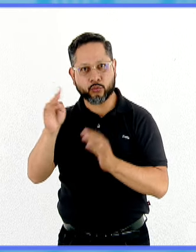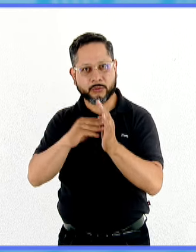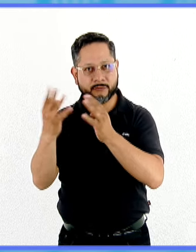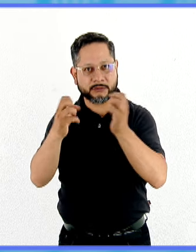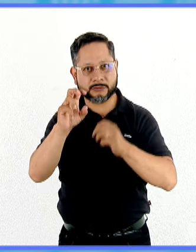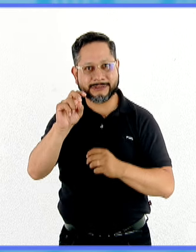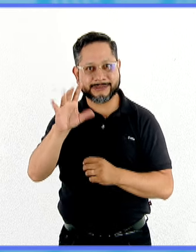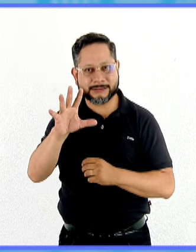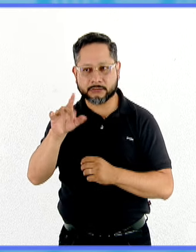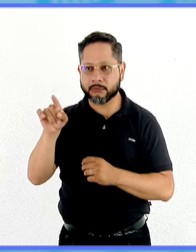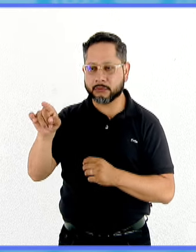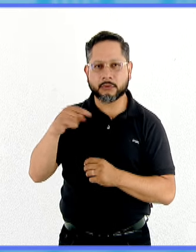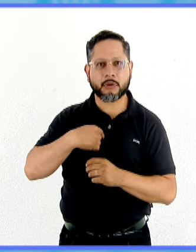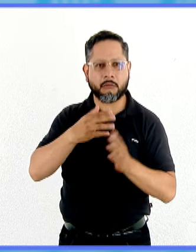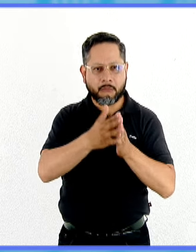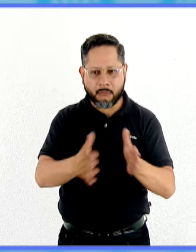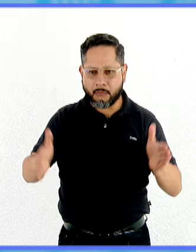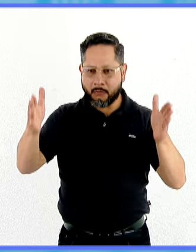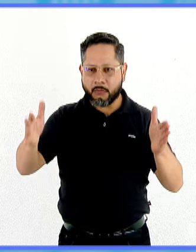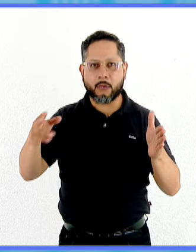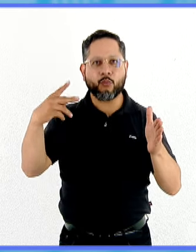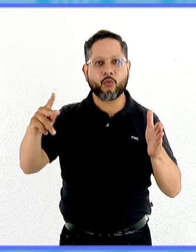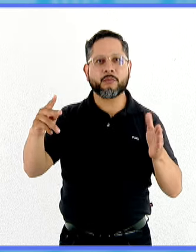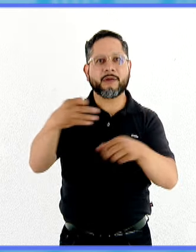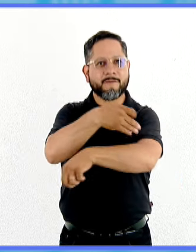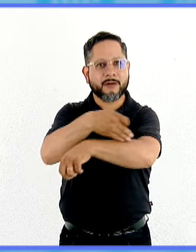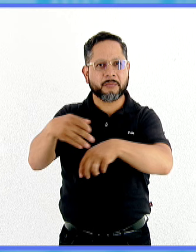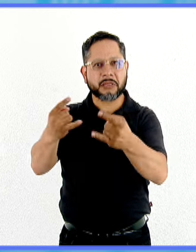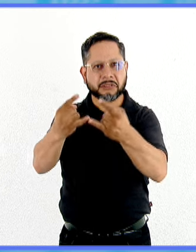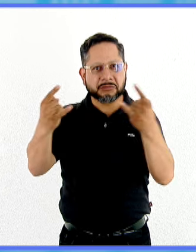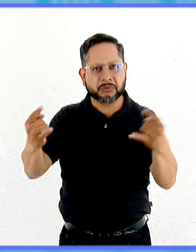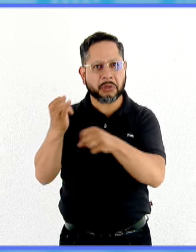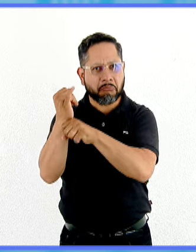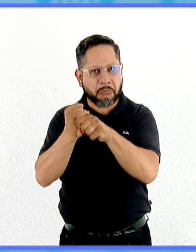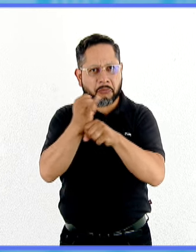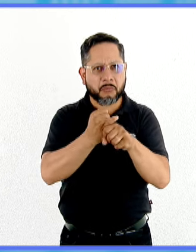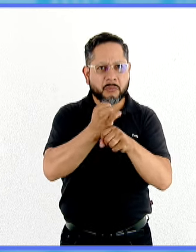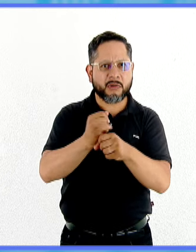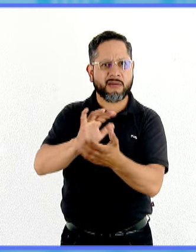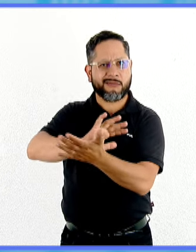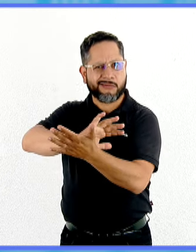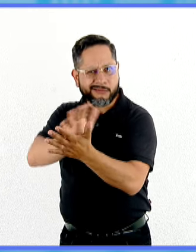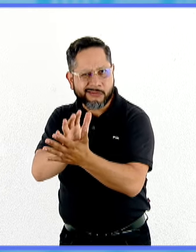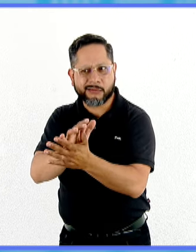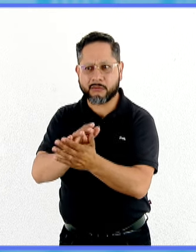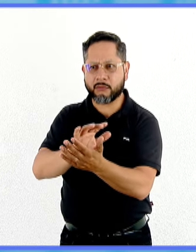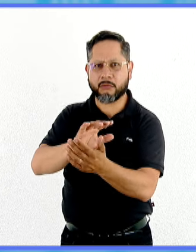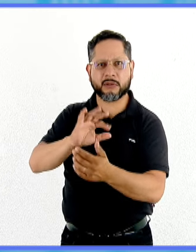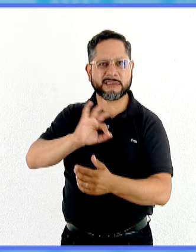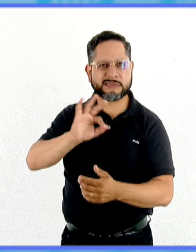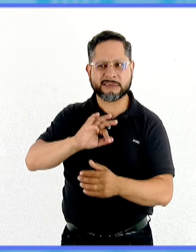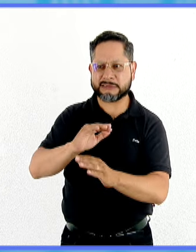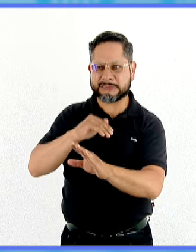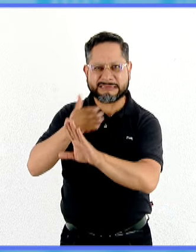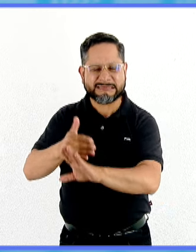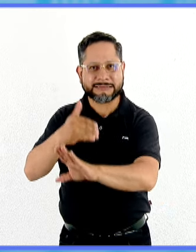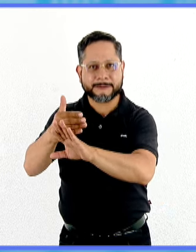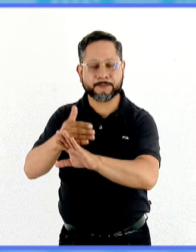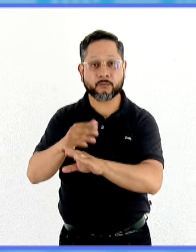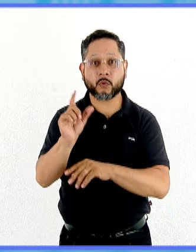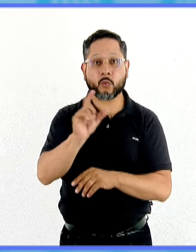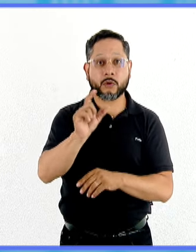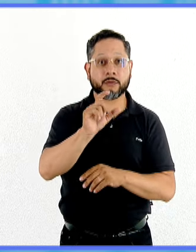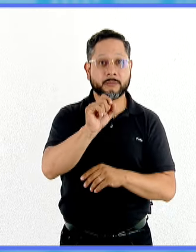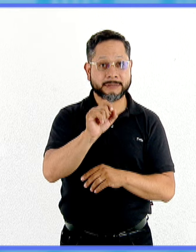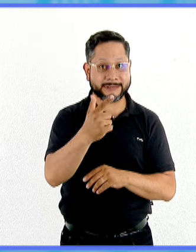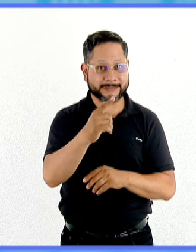y los efectos que tuvieron en su historia familiar. Esta investigación documental estará disponible hasta el 29 de septiembre en